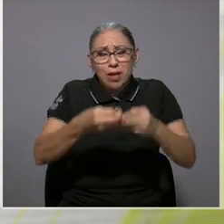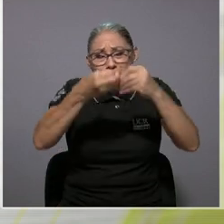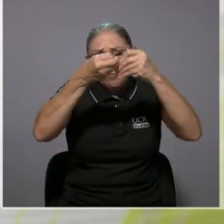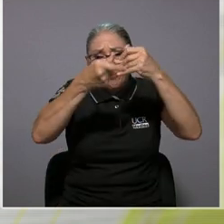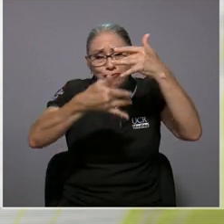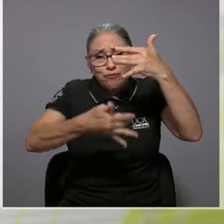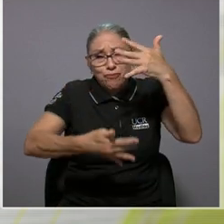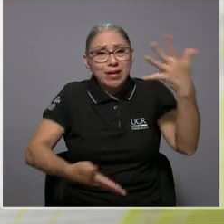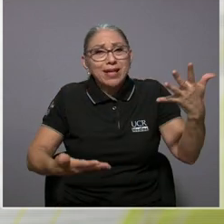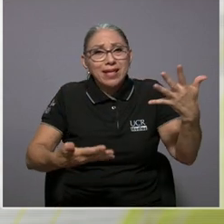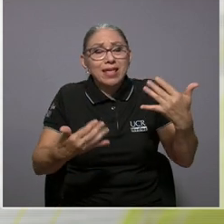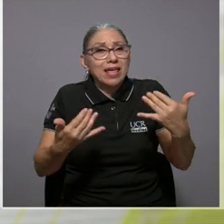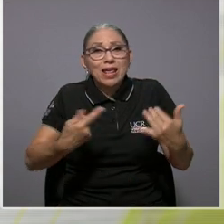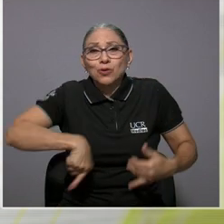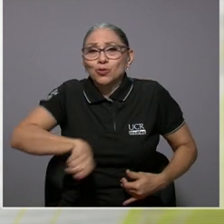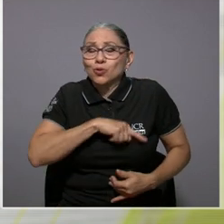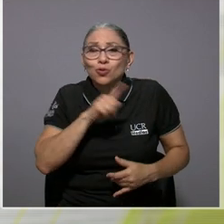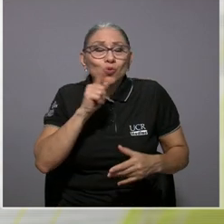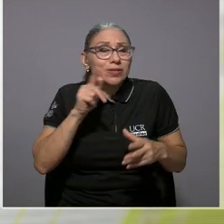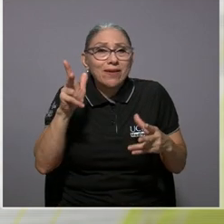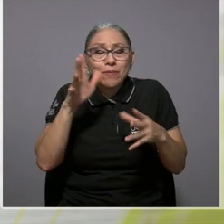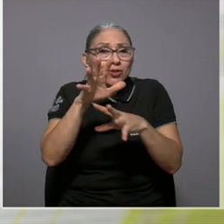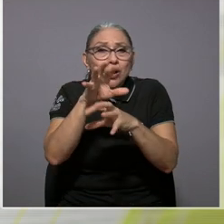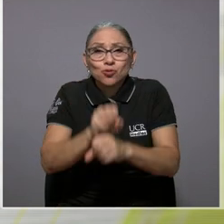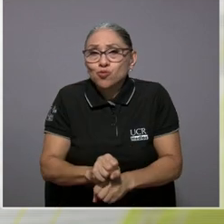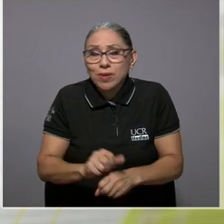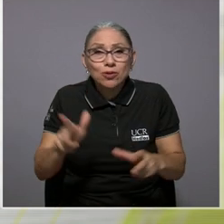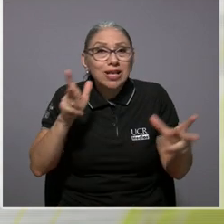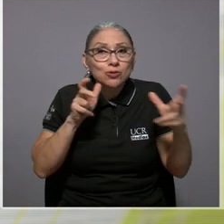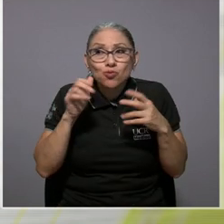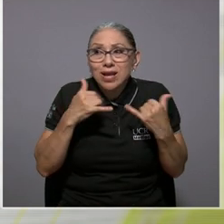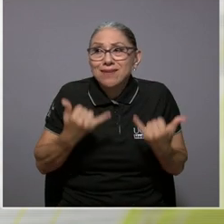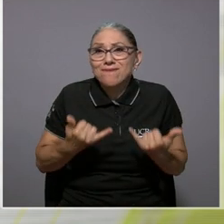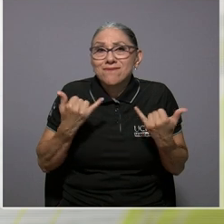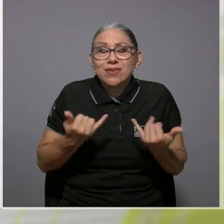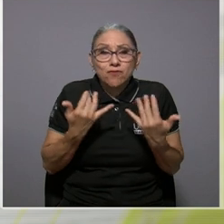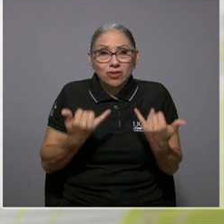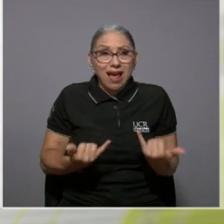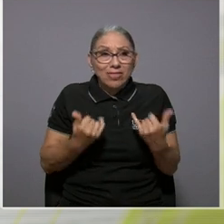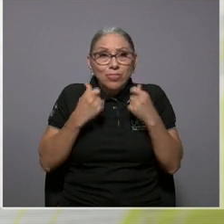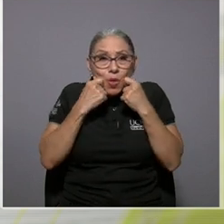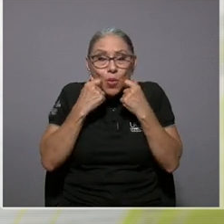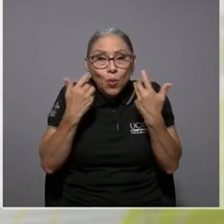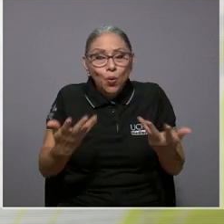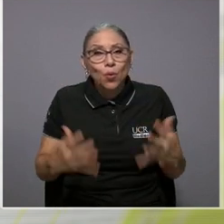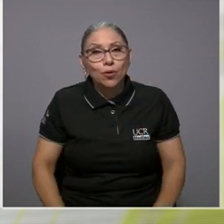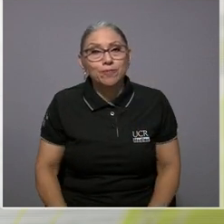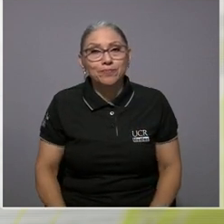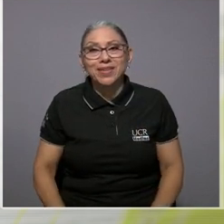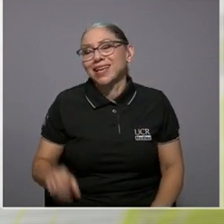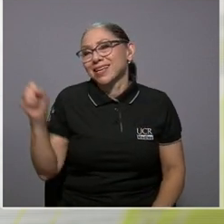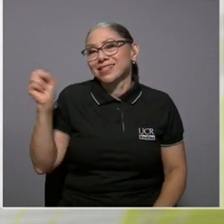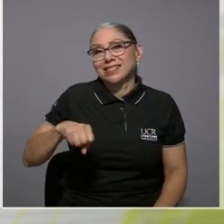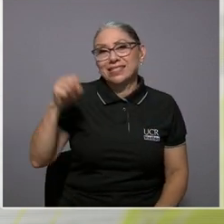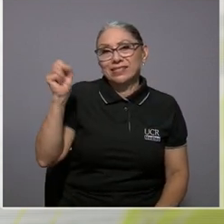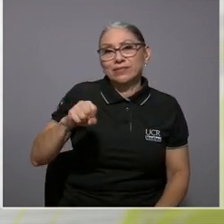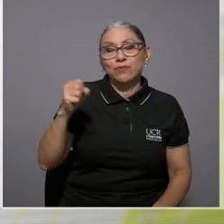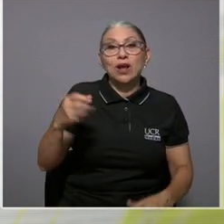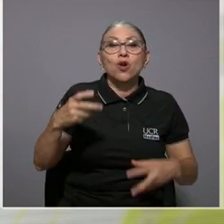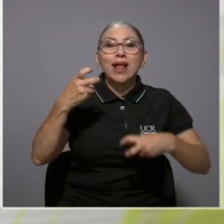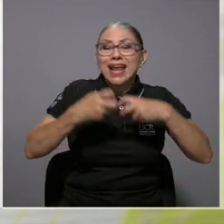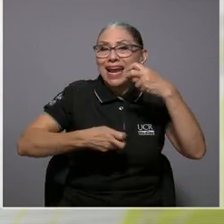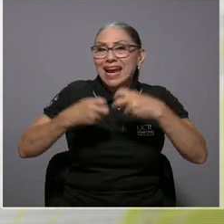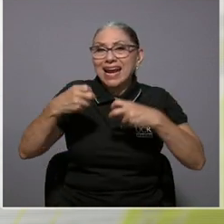que no estábamos acostumbrados a escuchar en vivo y a todo color si bueno la